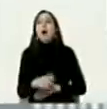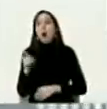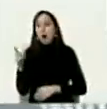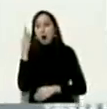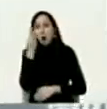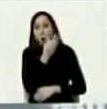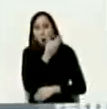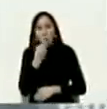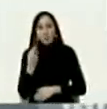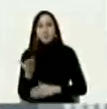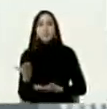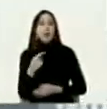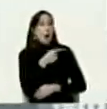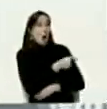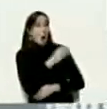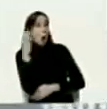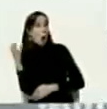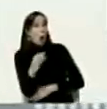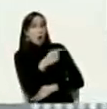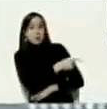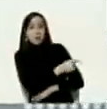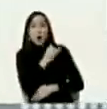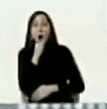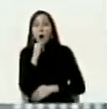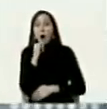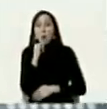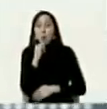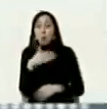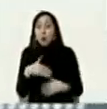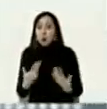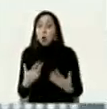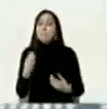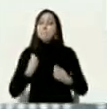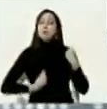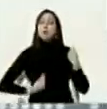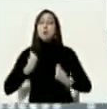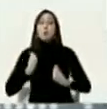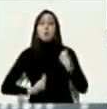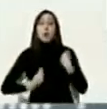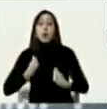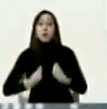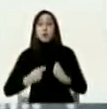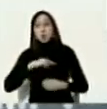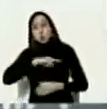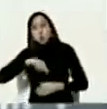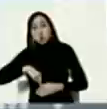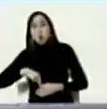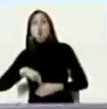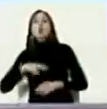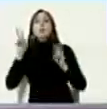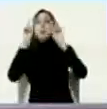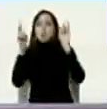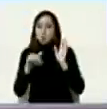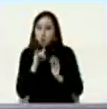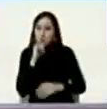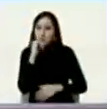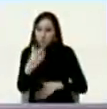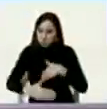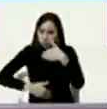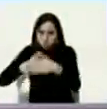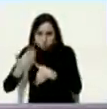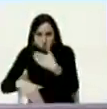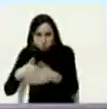aunque de colombia tenemos informaciones preocupantes que daremos a conocer en los próximos días de la